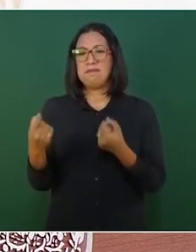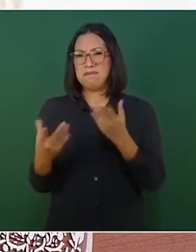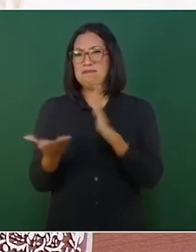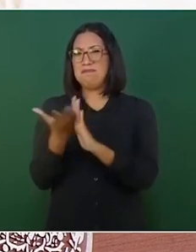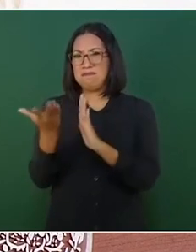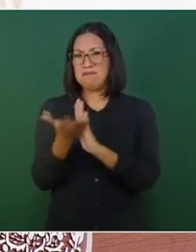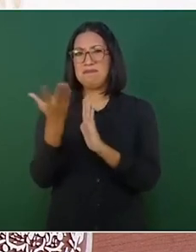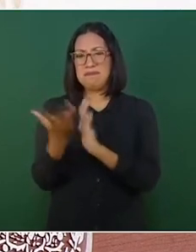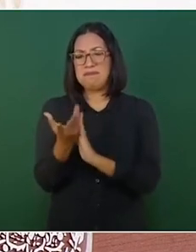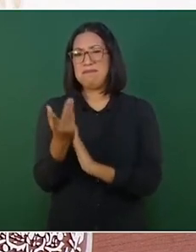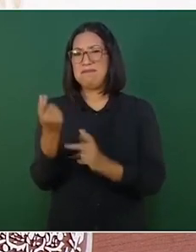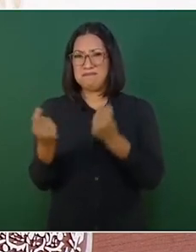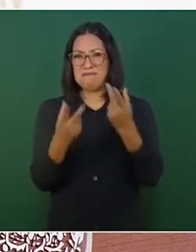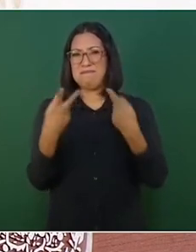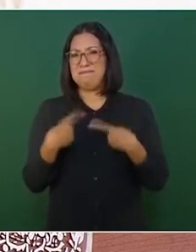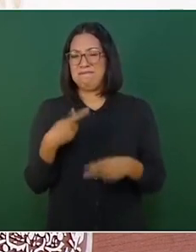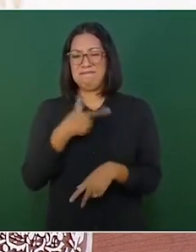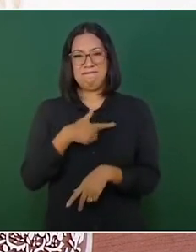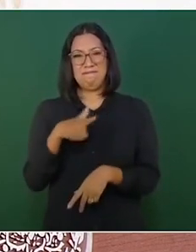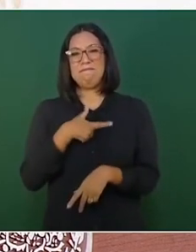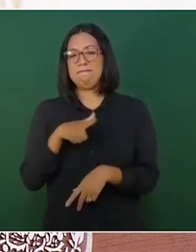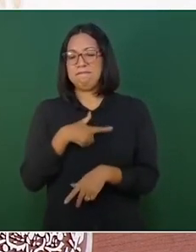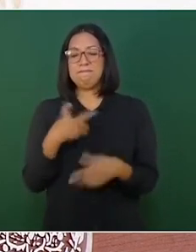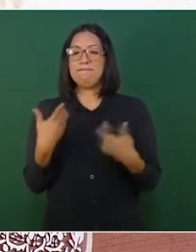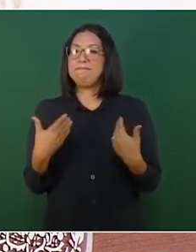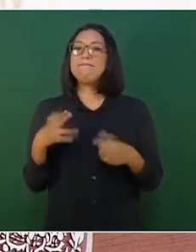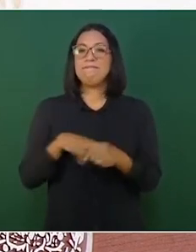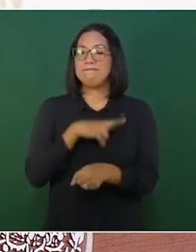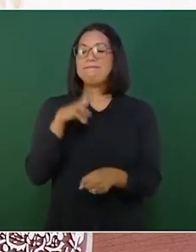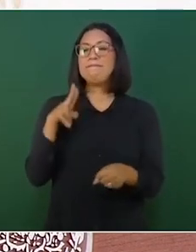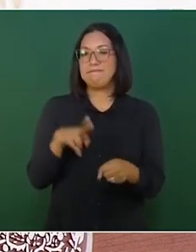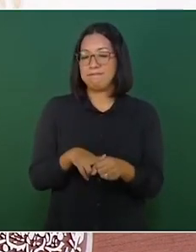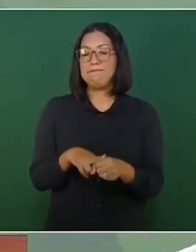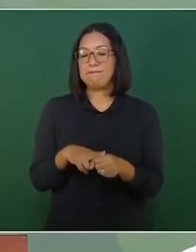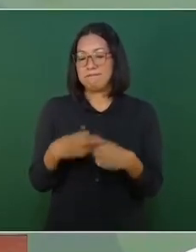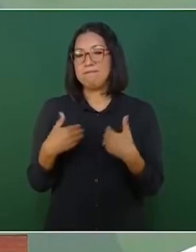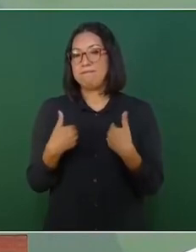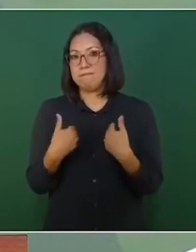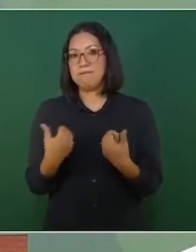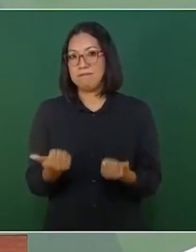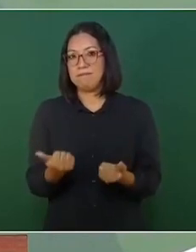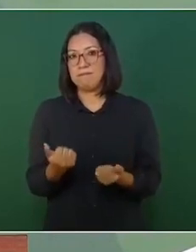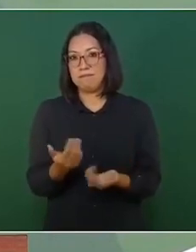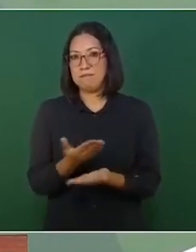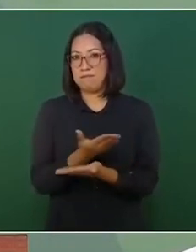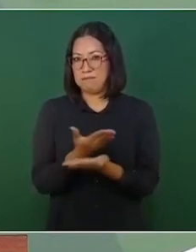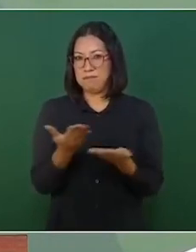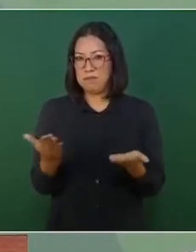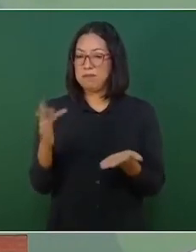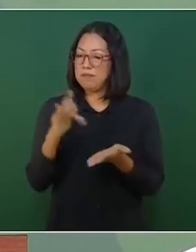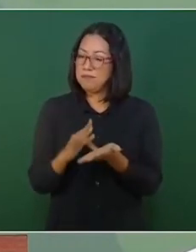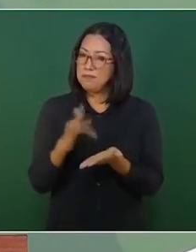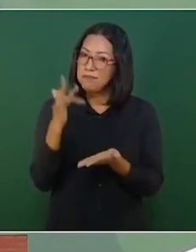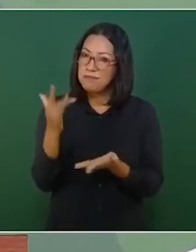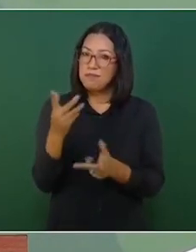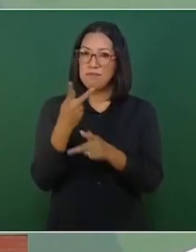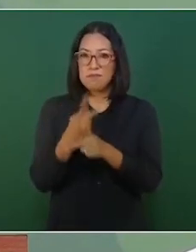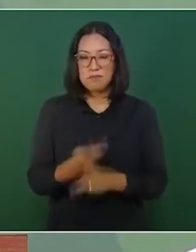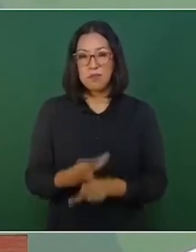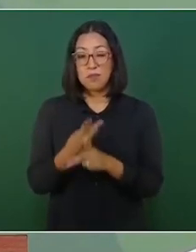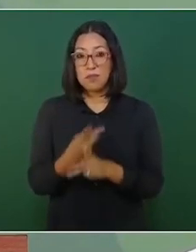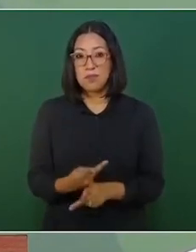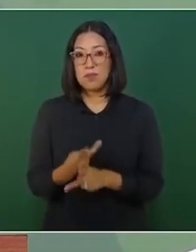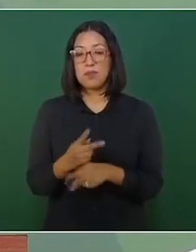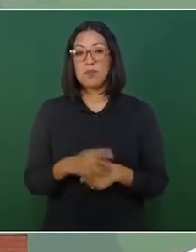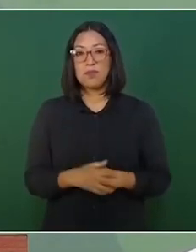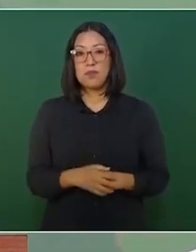obra de este calado de gran magnitud siempre causa molestia. De antemano, gracias por su paciencia. Son obras